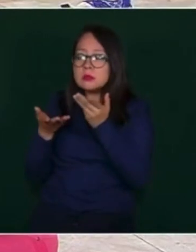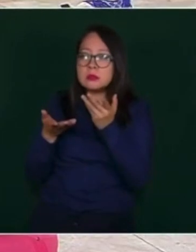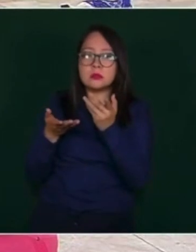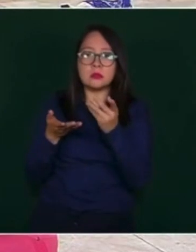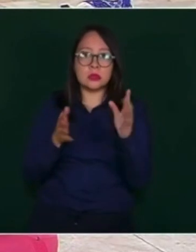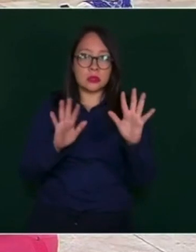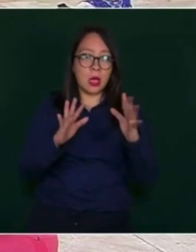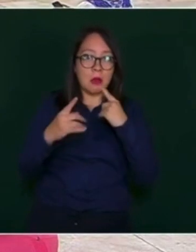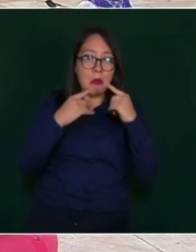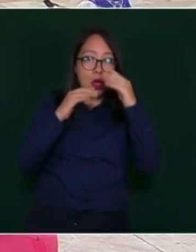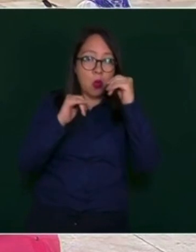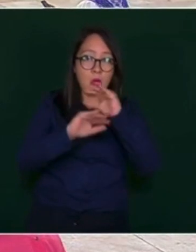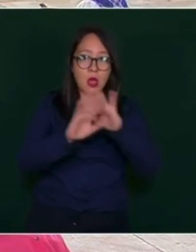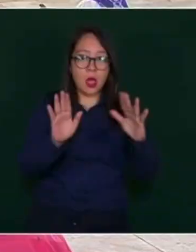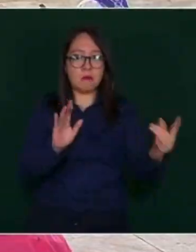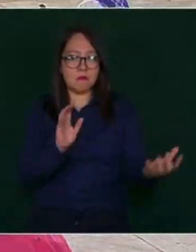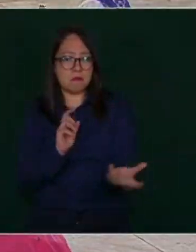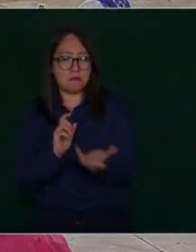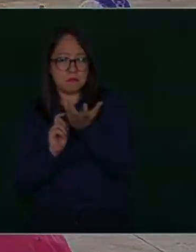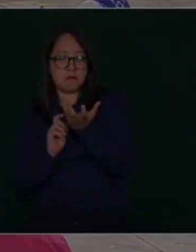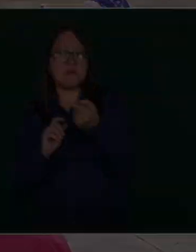manifiesten. Pero quiero hablar con ellos.